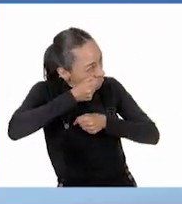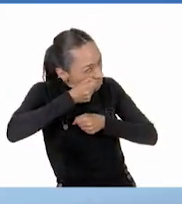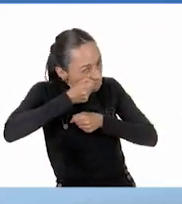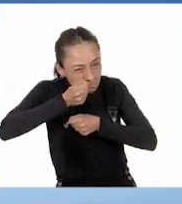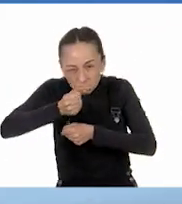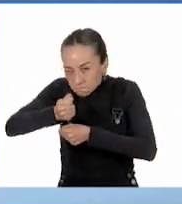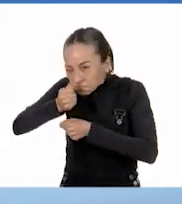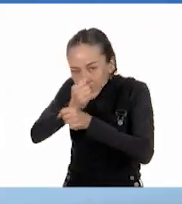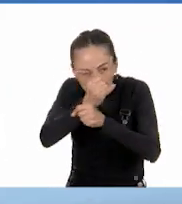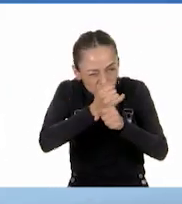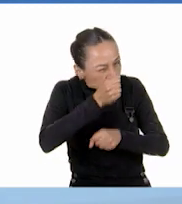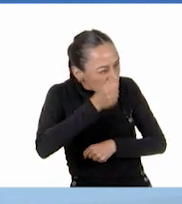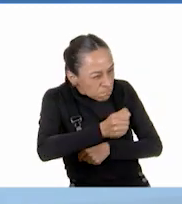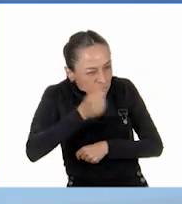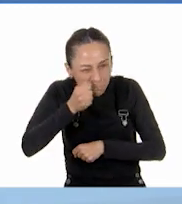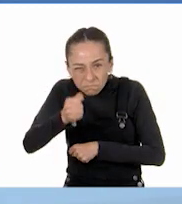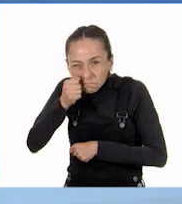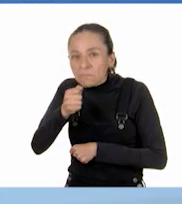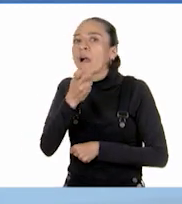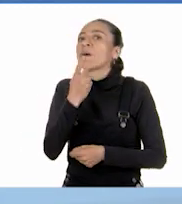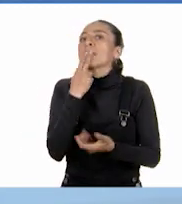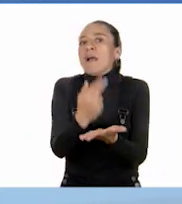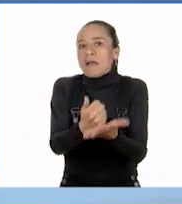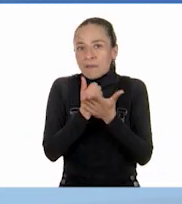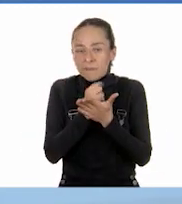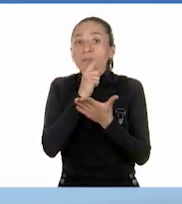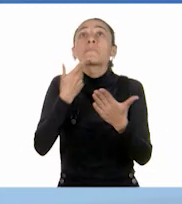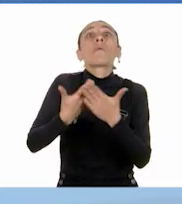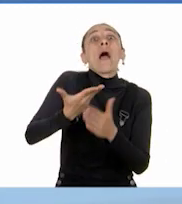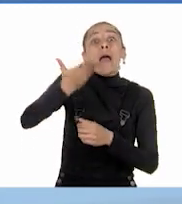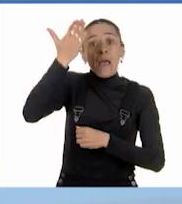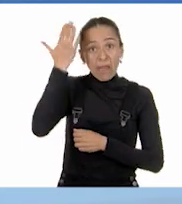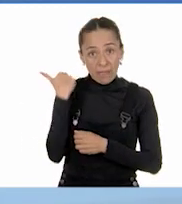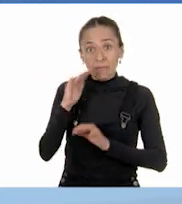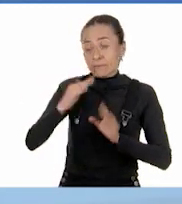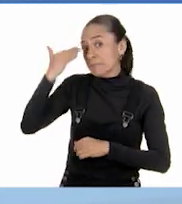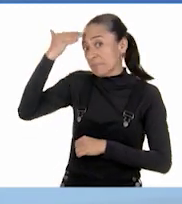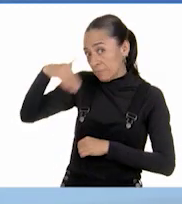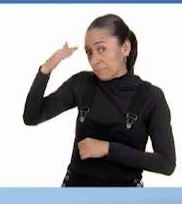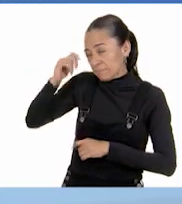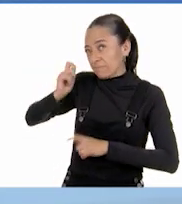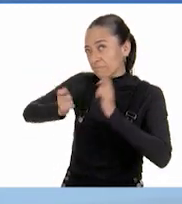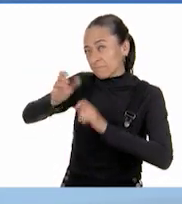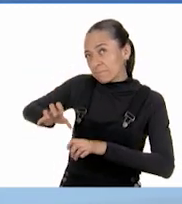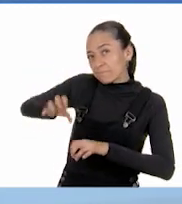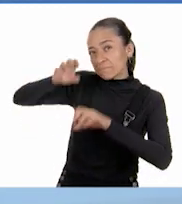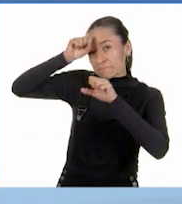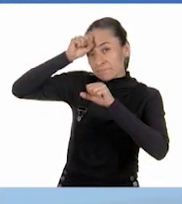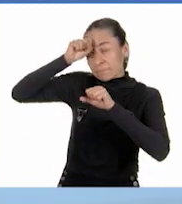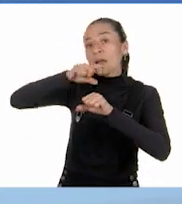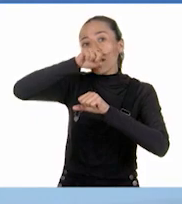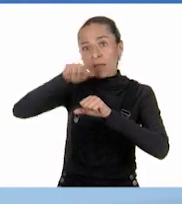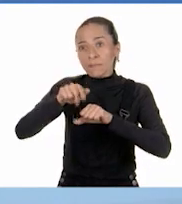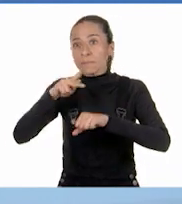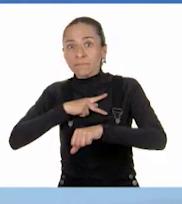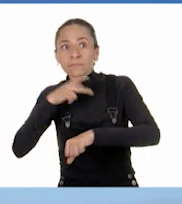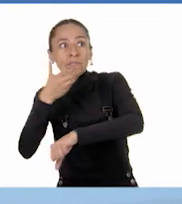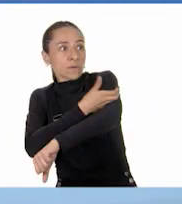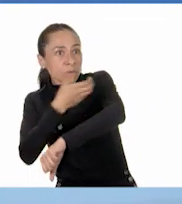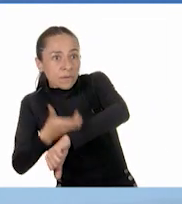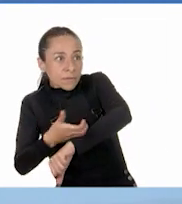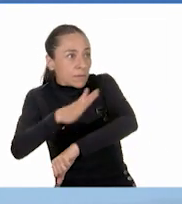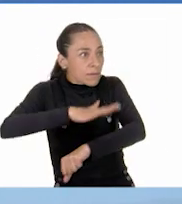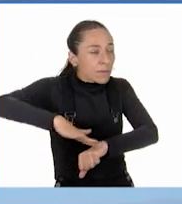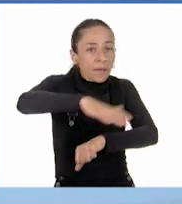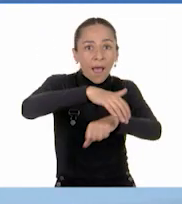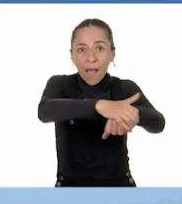apoyándome también en los conocimientos anteriores y en los compañeros y amigos, siempre lograré superar